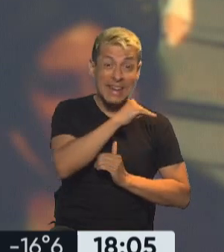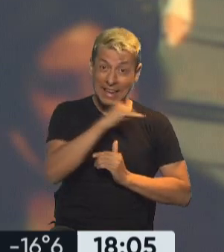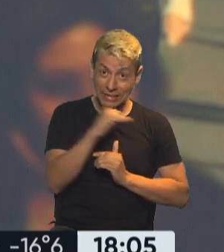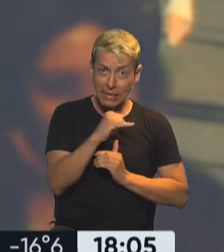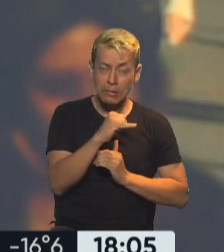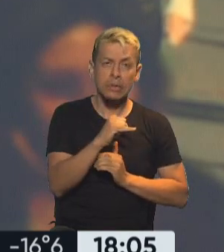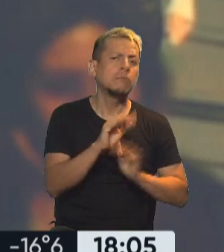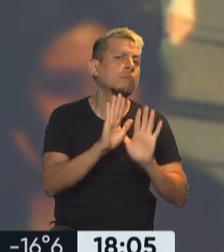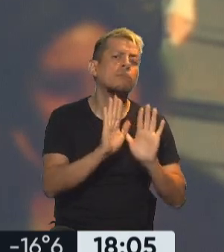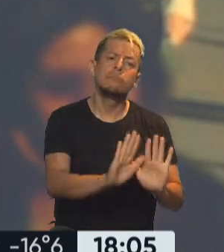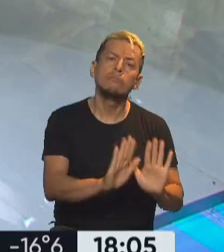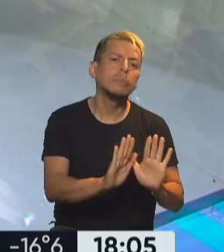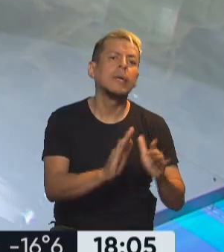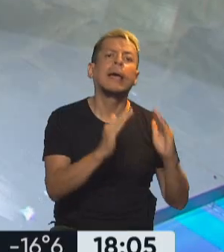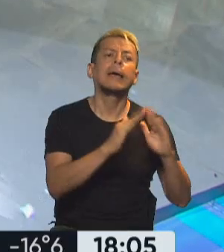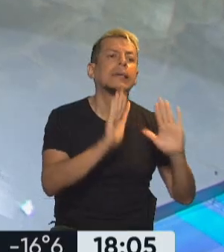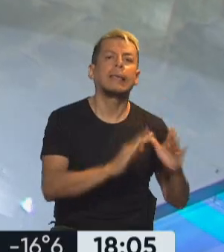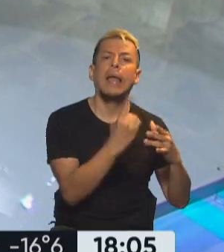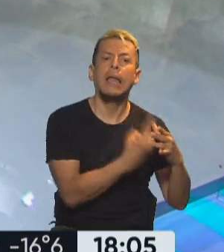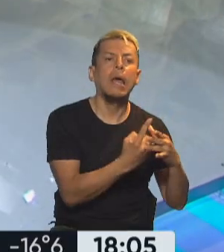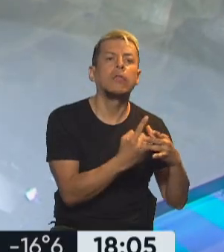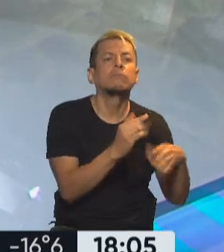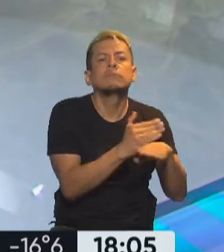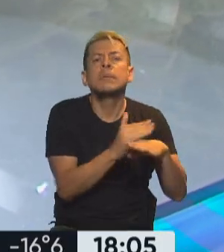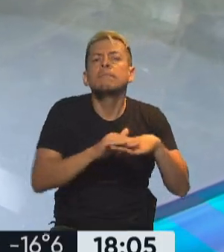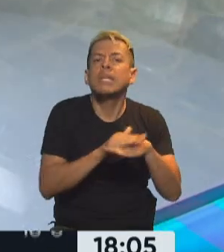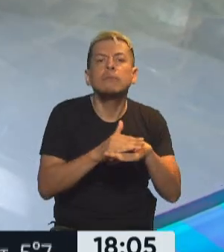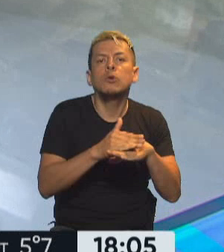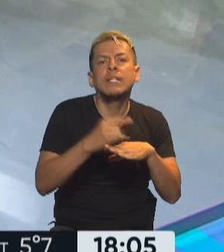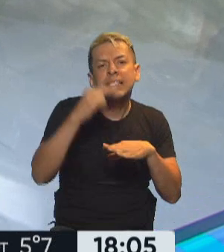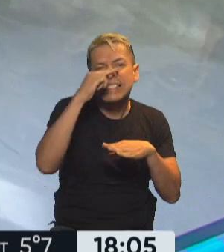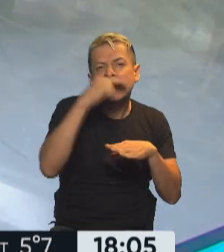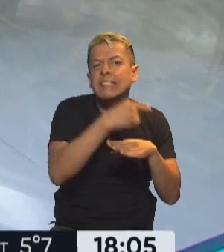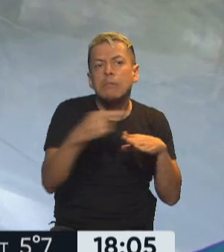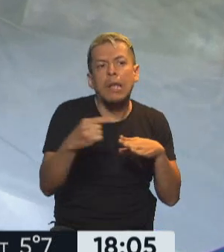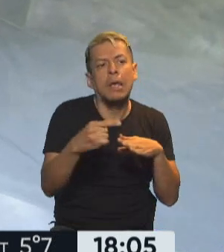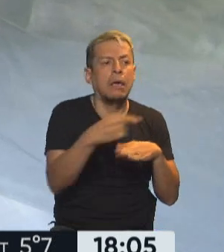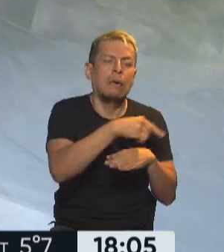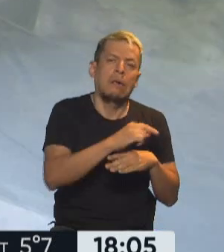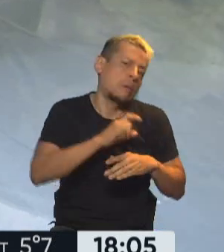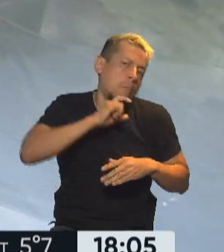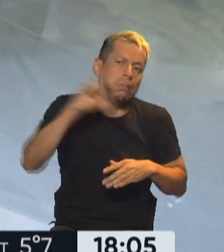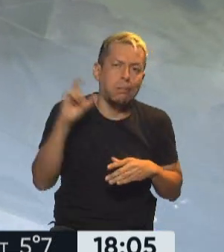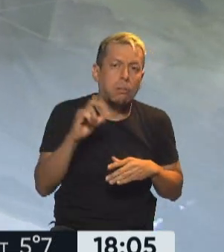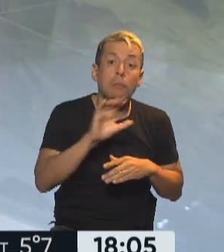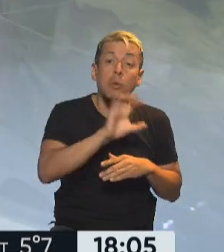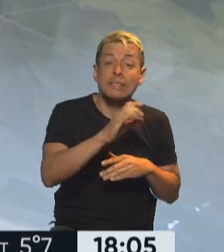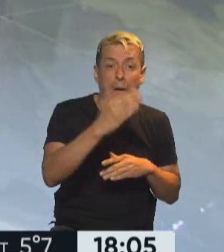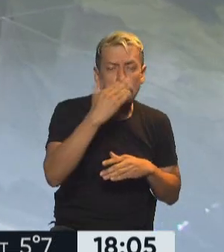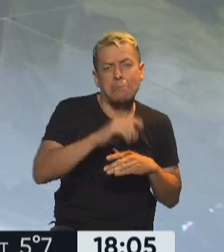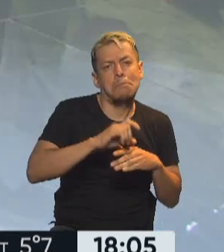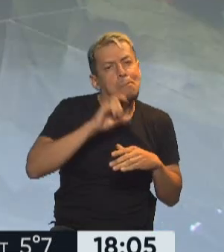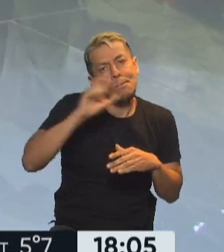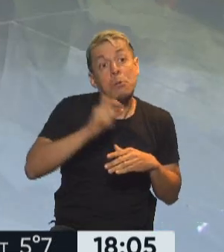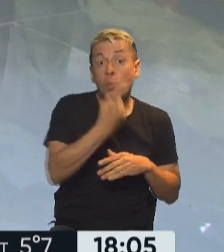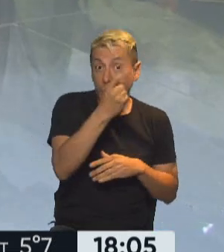el quedarse en sus casas o aislados durante por lo menos siete semanas, bueno, esto no ocurrió en la provincia de Córdoba. Y una